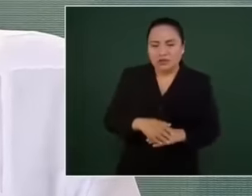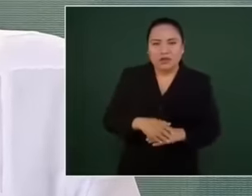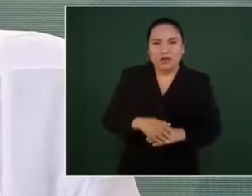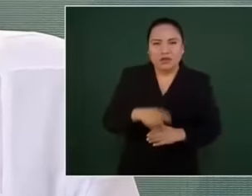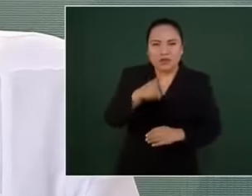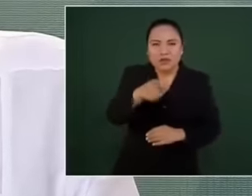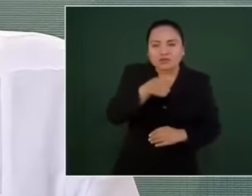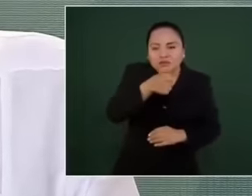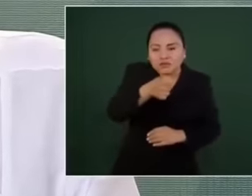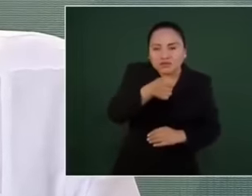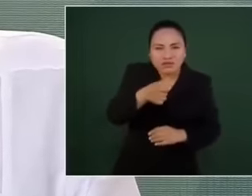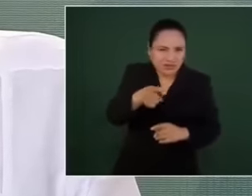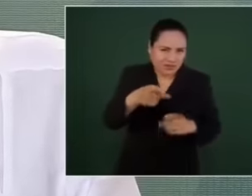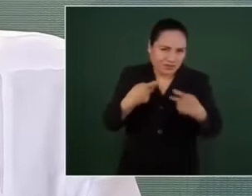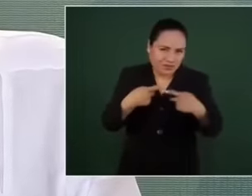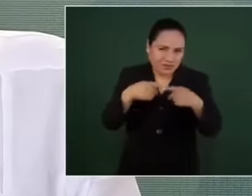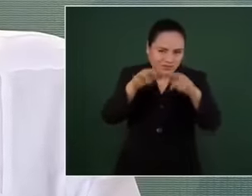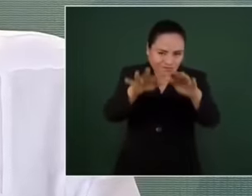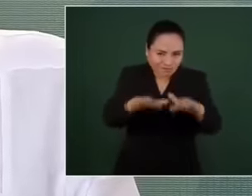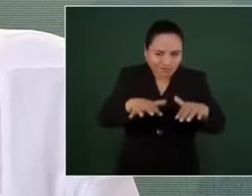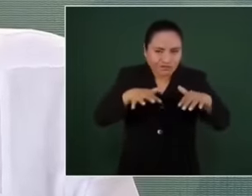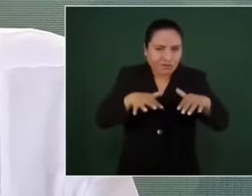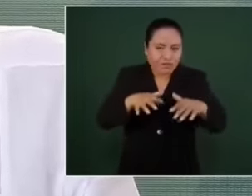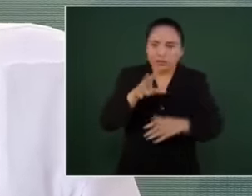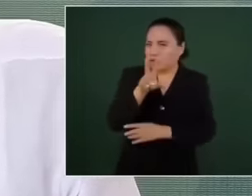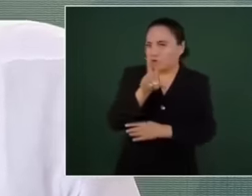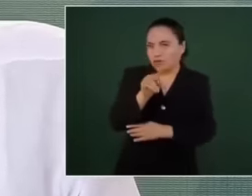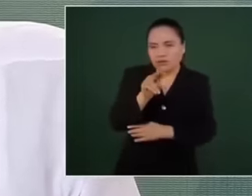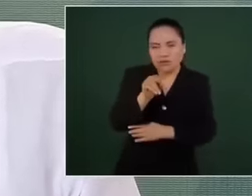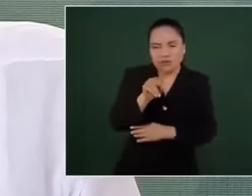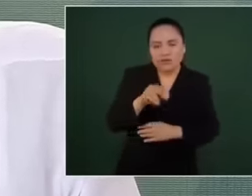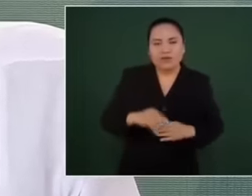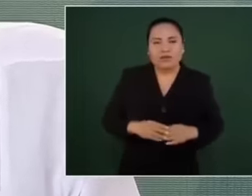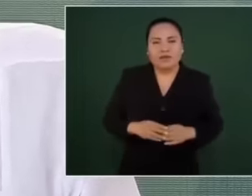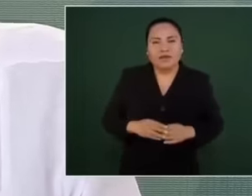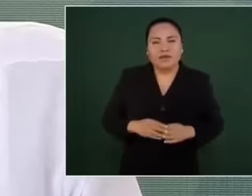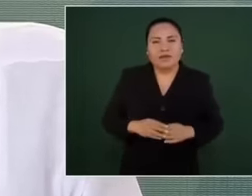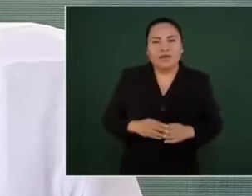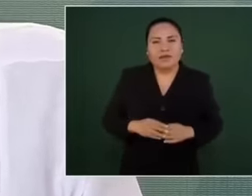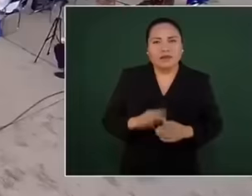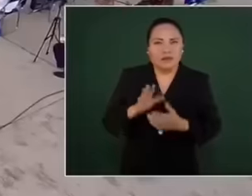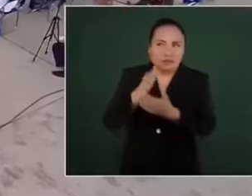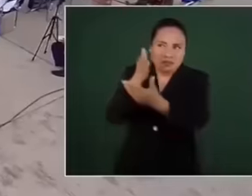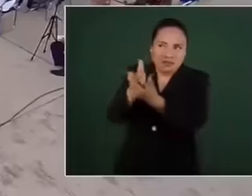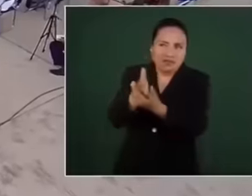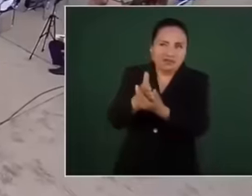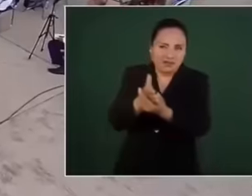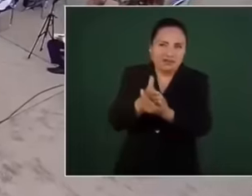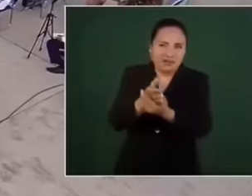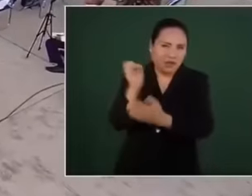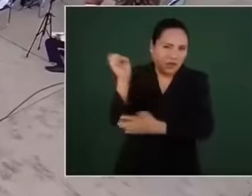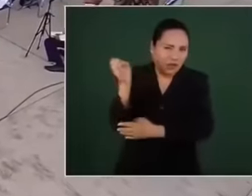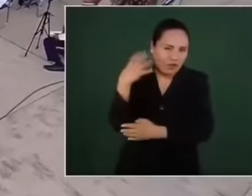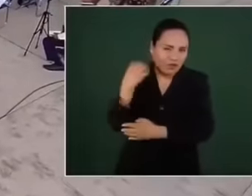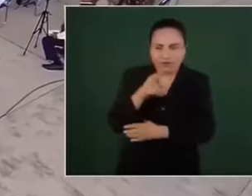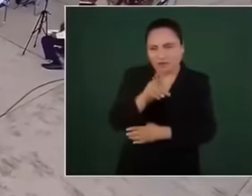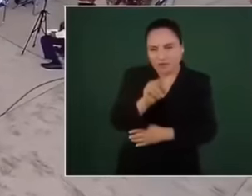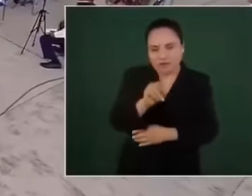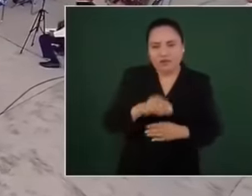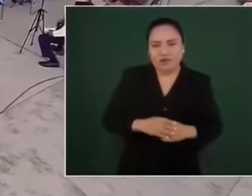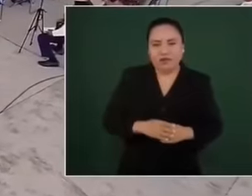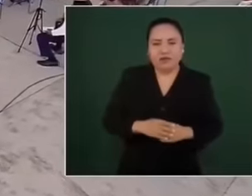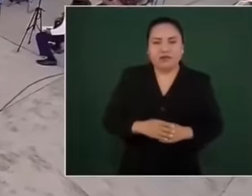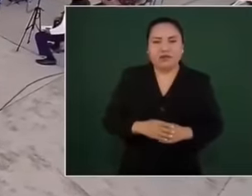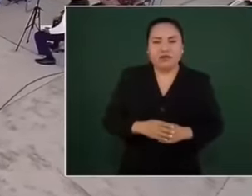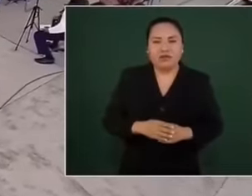no van a asistir, ni